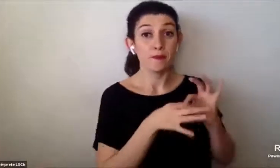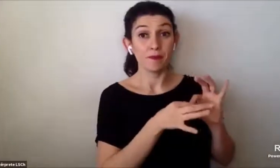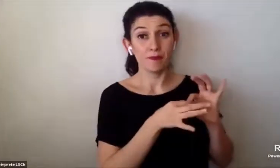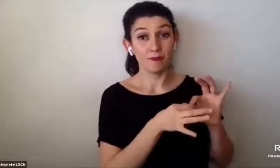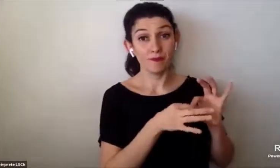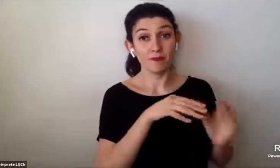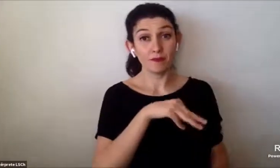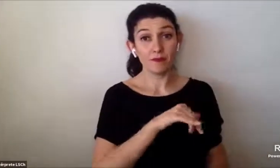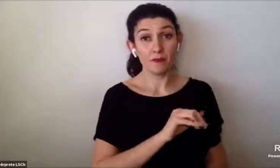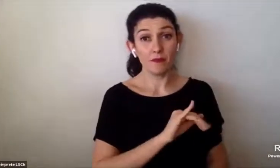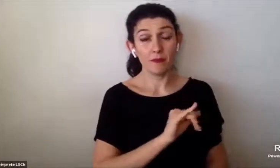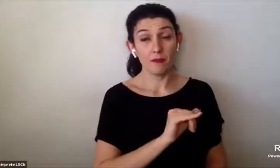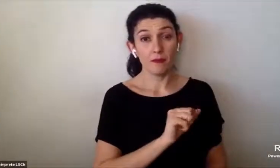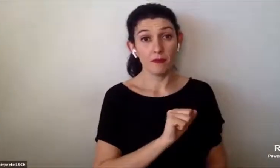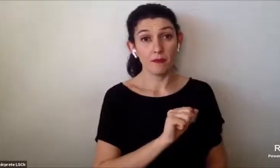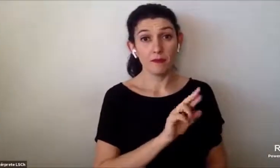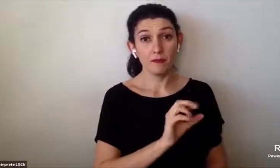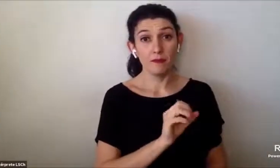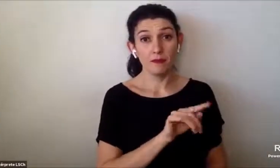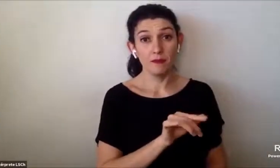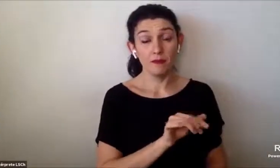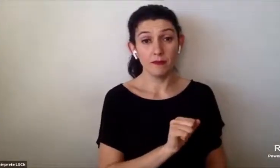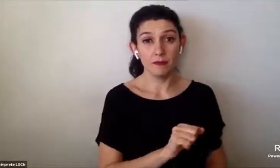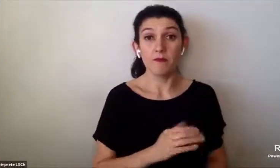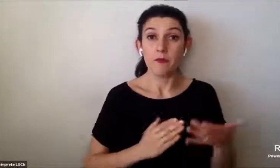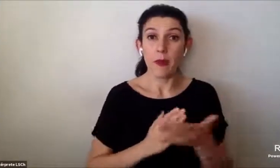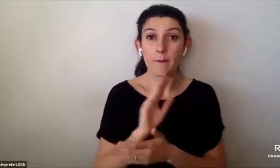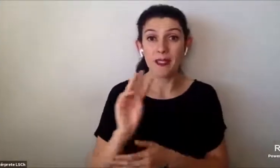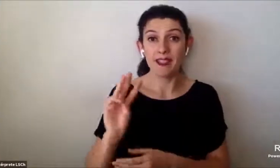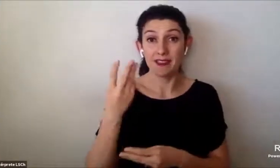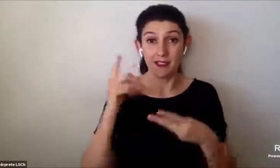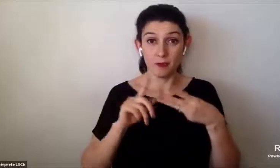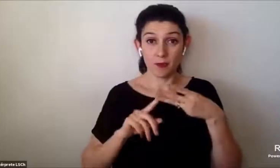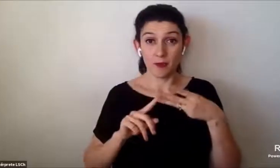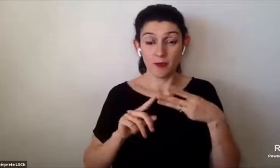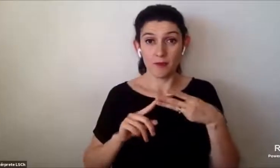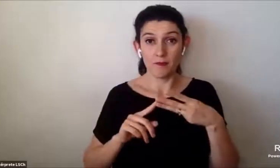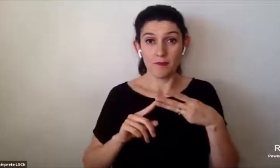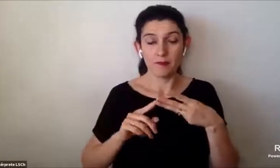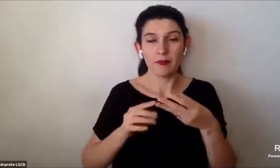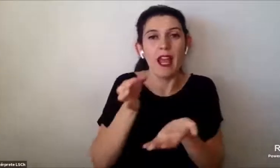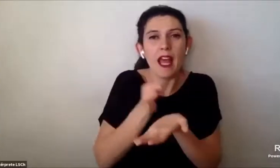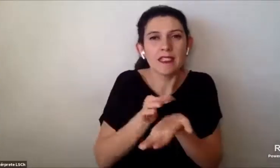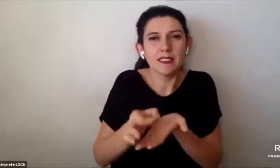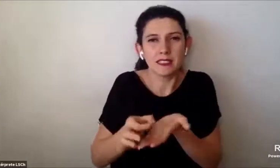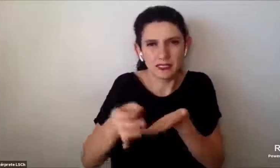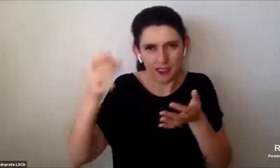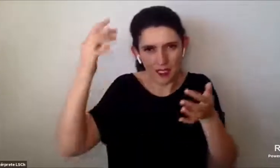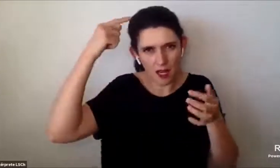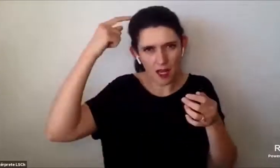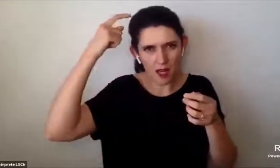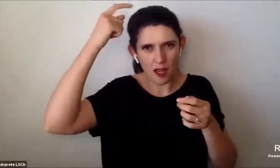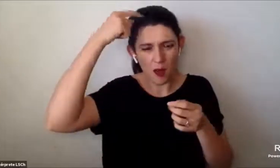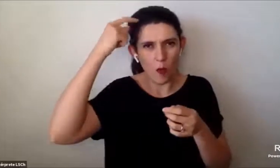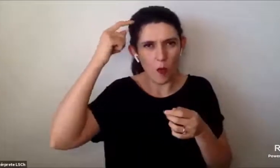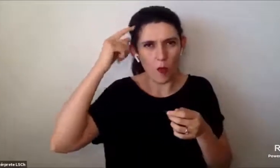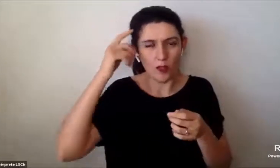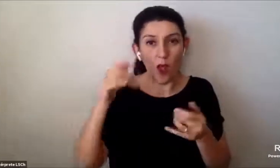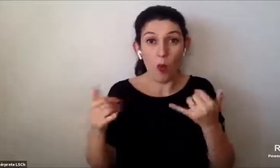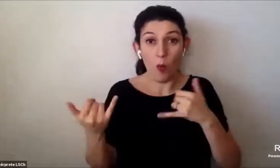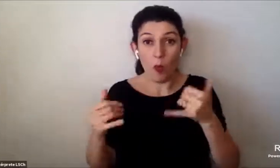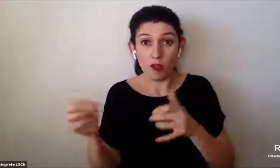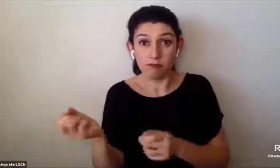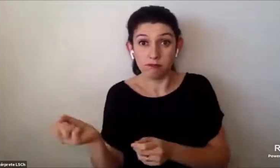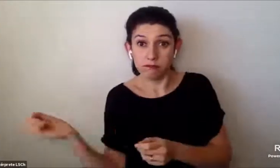vamos a comenzar con la tercera parte que es las neuronas no juegan a los dados actividades lúdicas para niñas